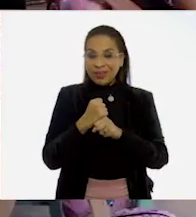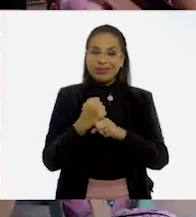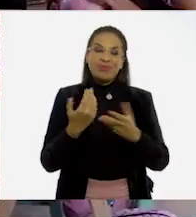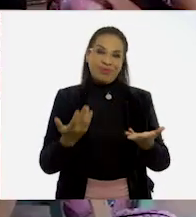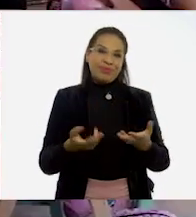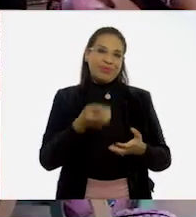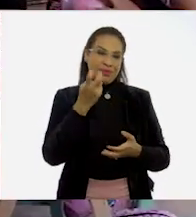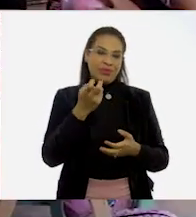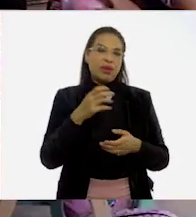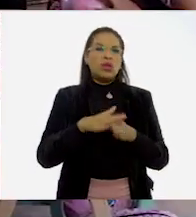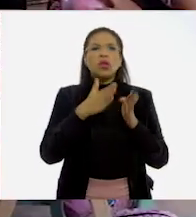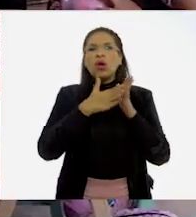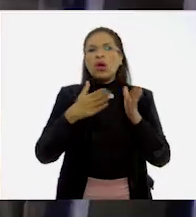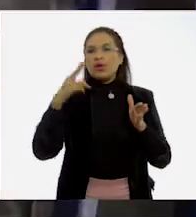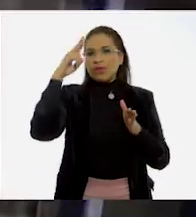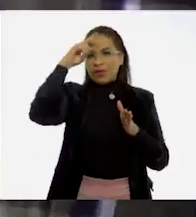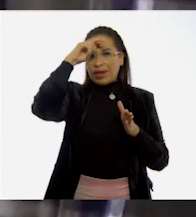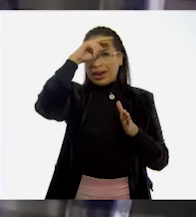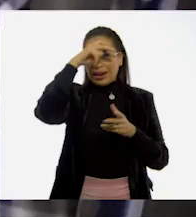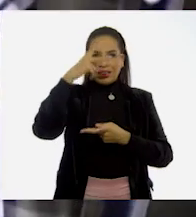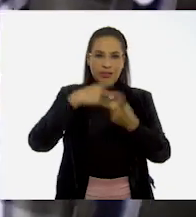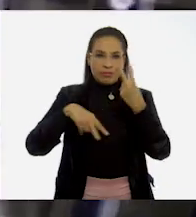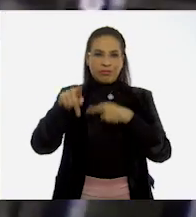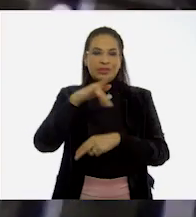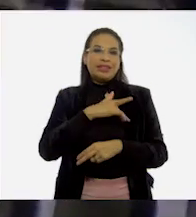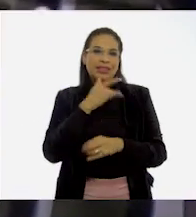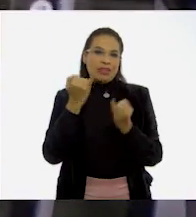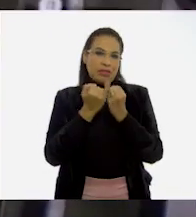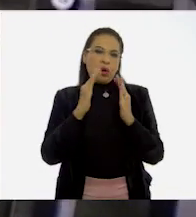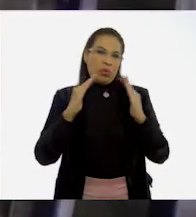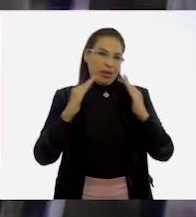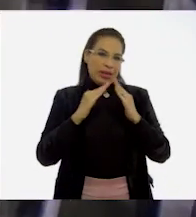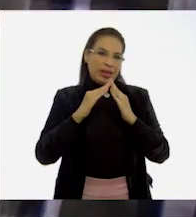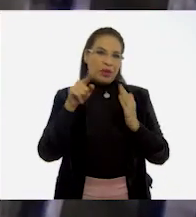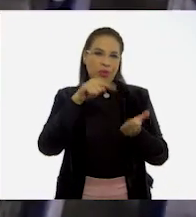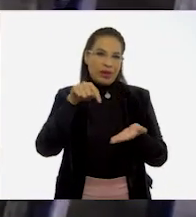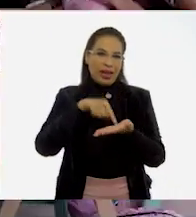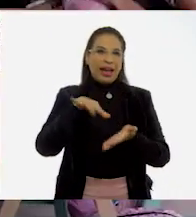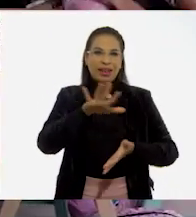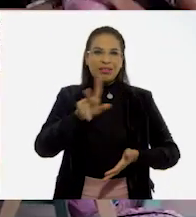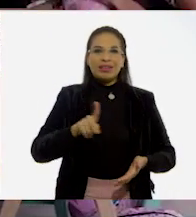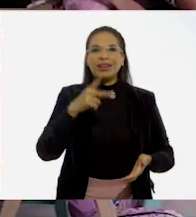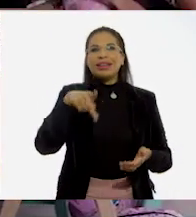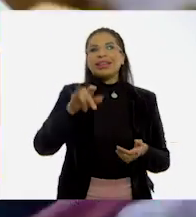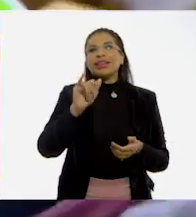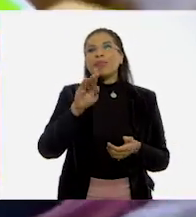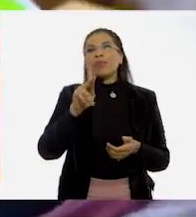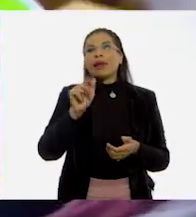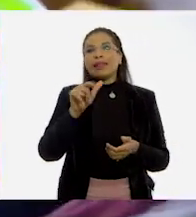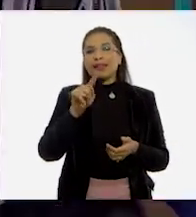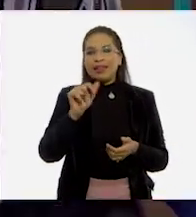pues va a estar con nosotros todo el verano, entonces para que la hagamos sentir como en casa aquí en Iquipat. ¿De acuerdo? Sí.